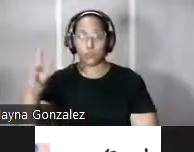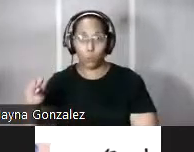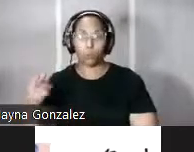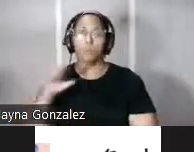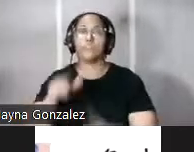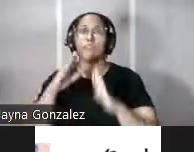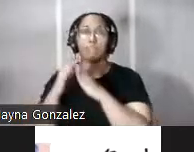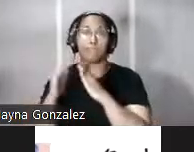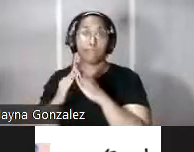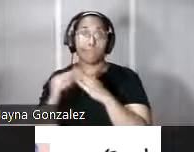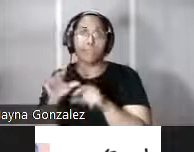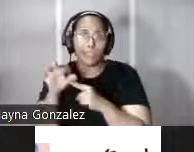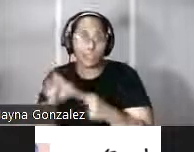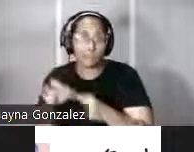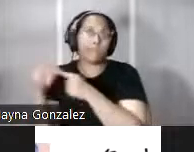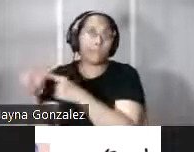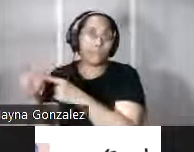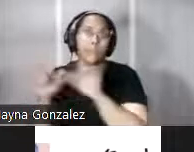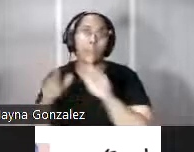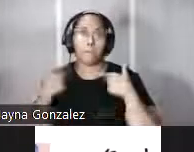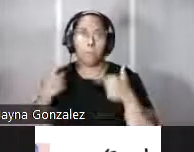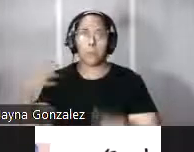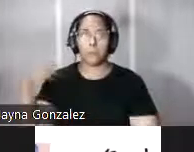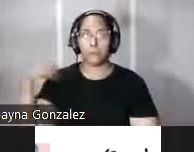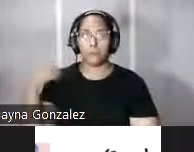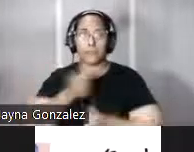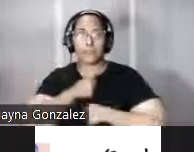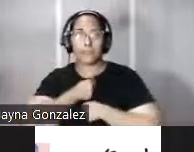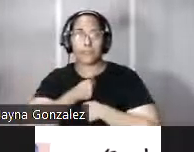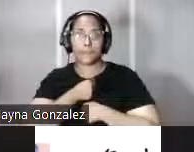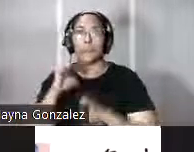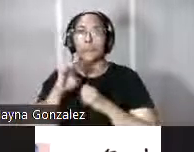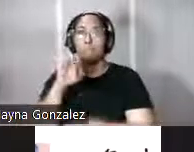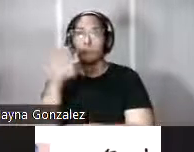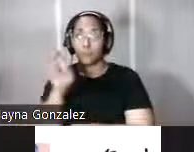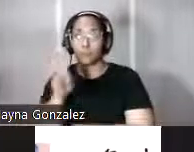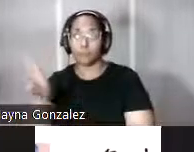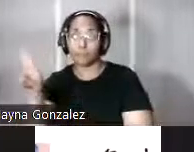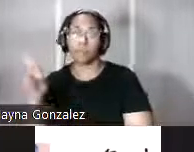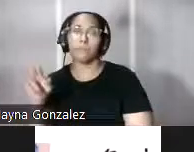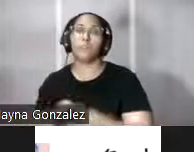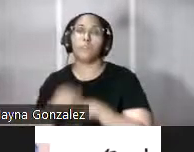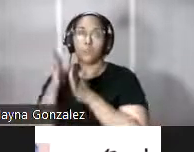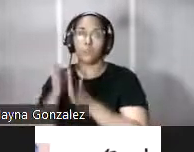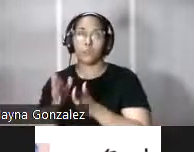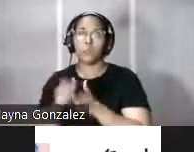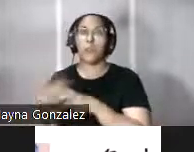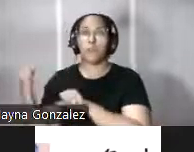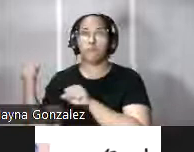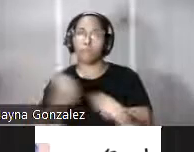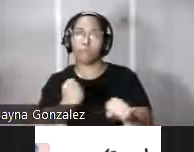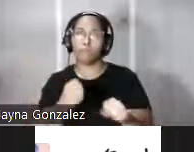esa vivienda particular que construyó un jefe del ejército estadounidense dentro ya del fuerte del